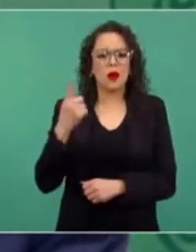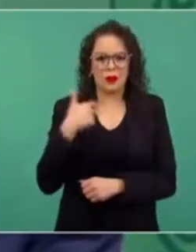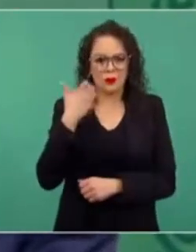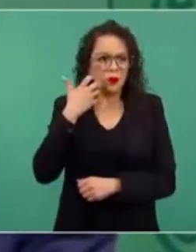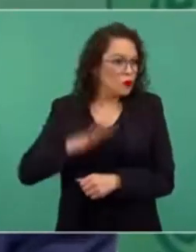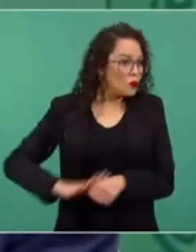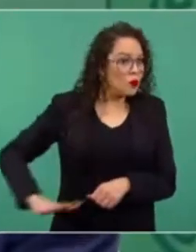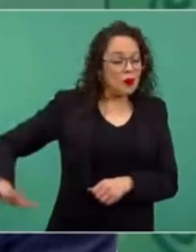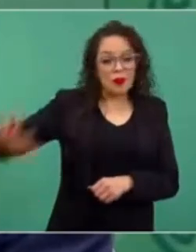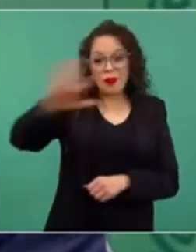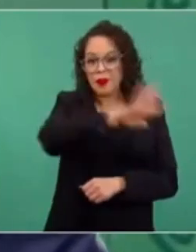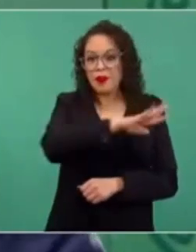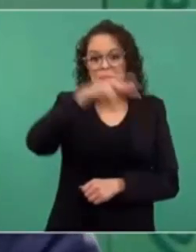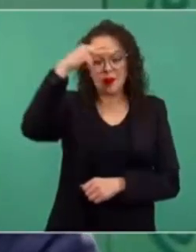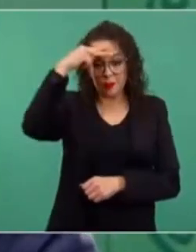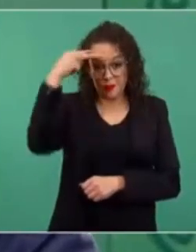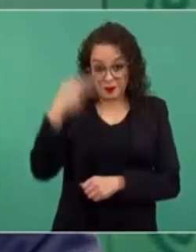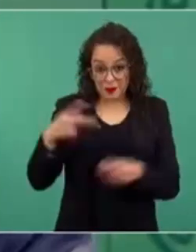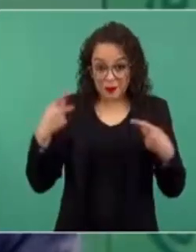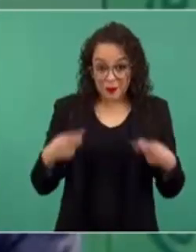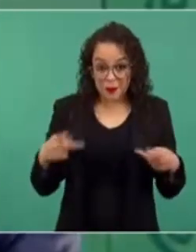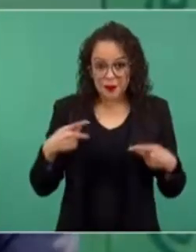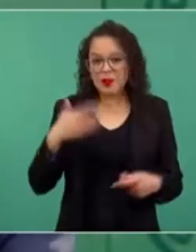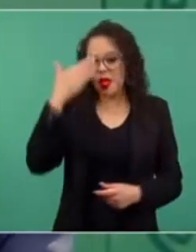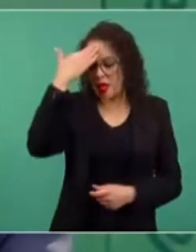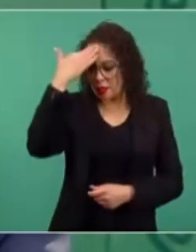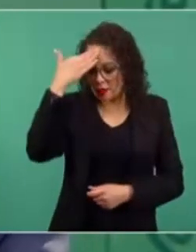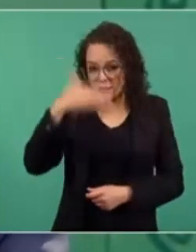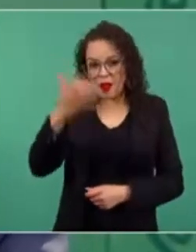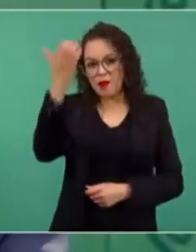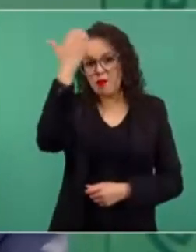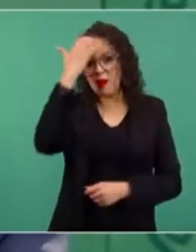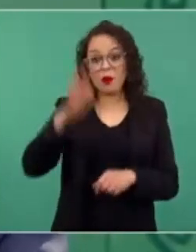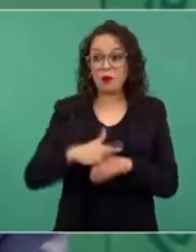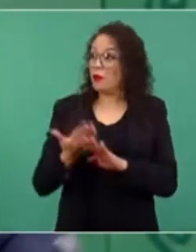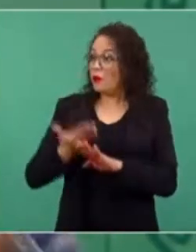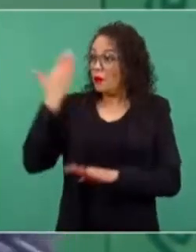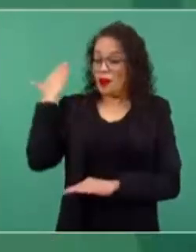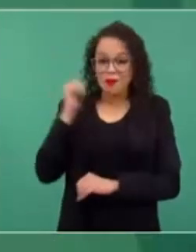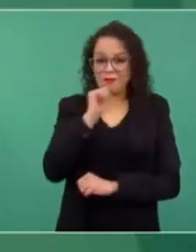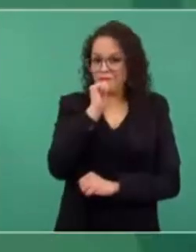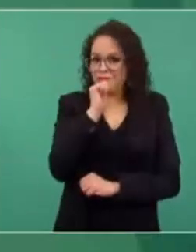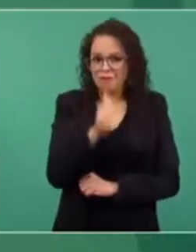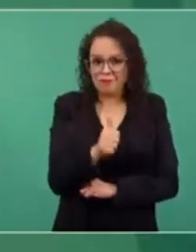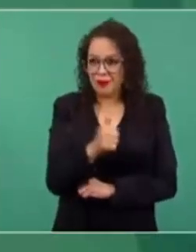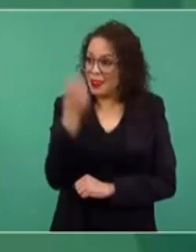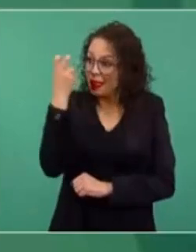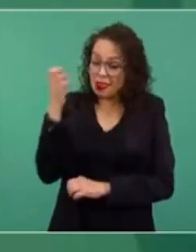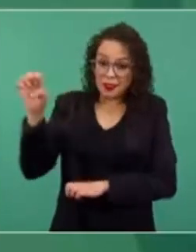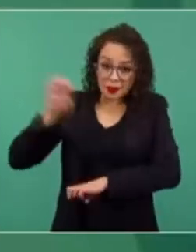enteren todos los mexicanos, porque no lo sabían. Esa empresa